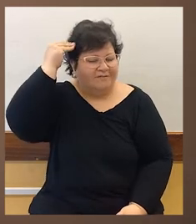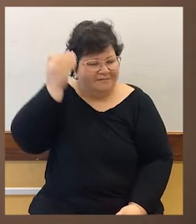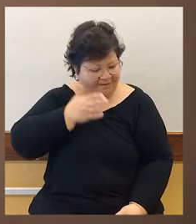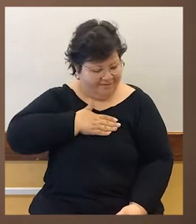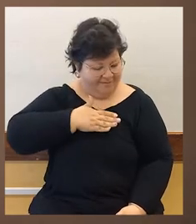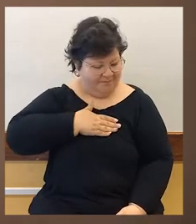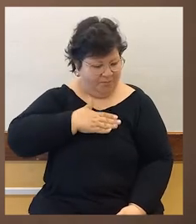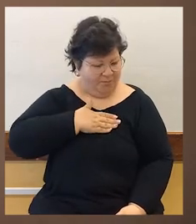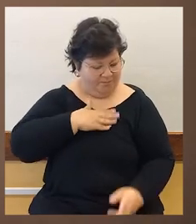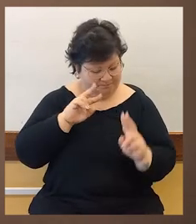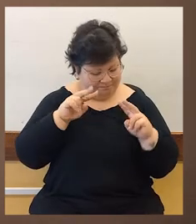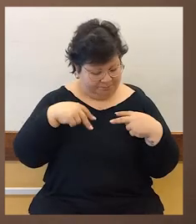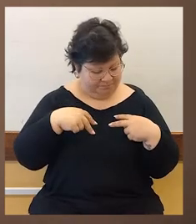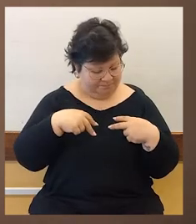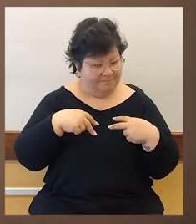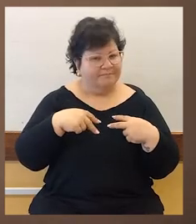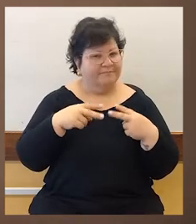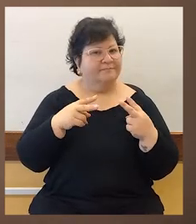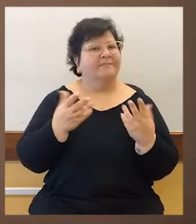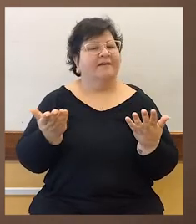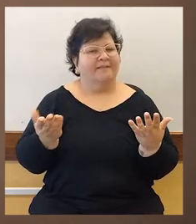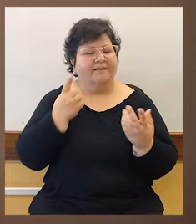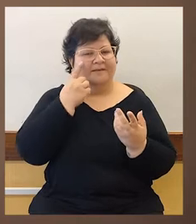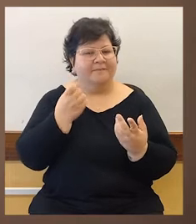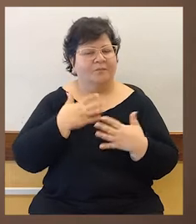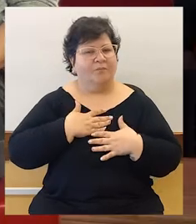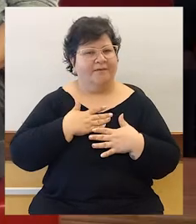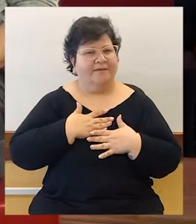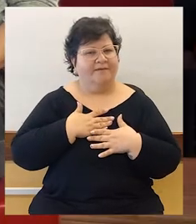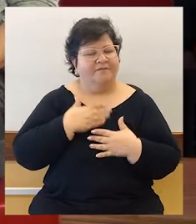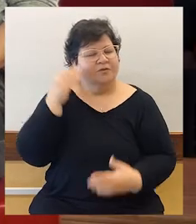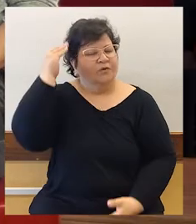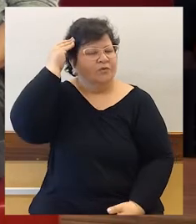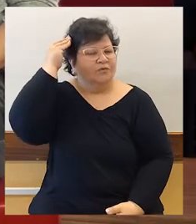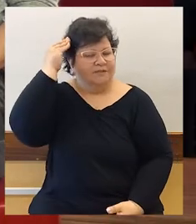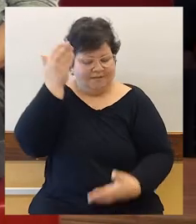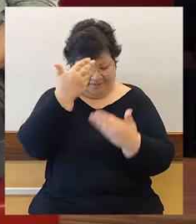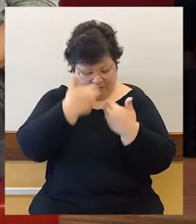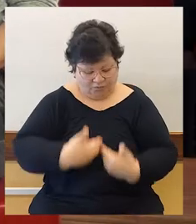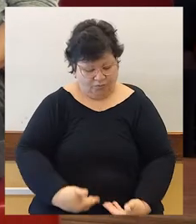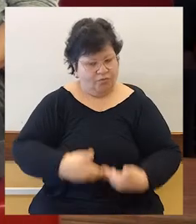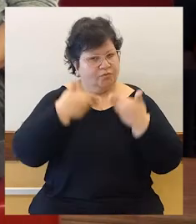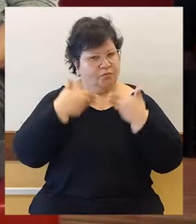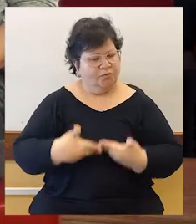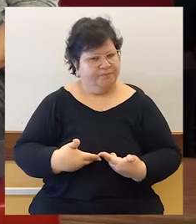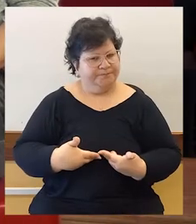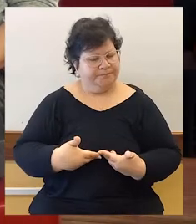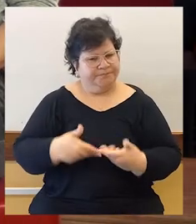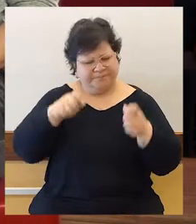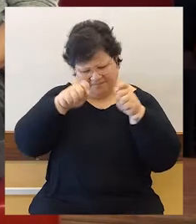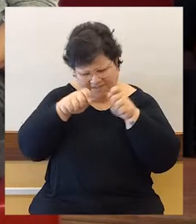nos hacen, nos permiten, nos posibilitan tomar conciencia de nosotros y transformar de alguna manera